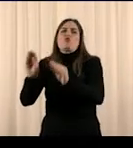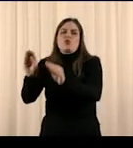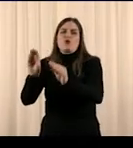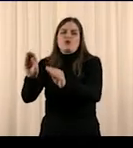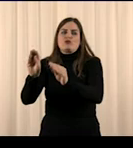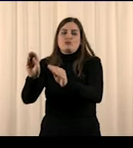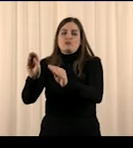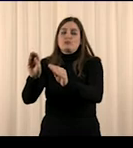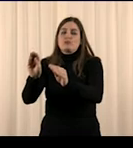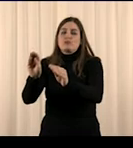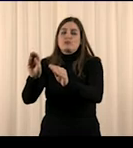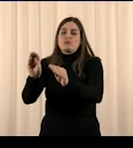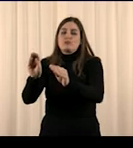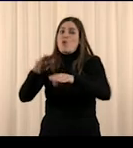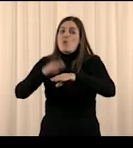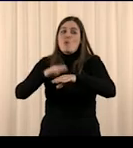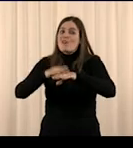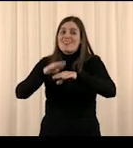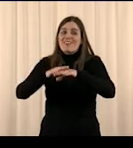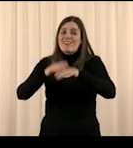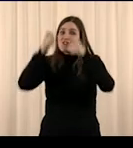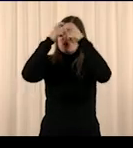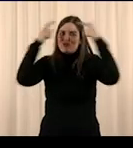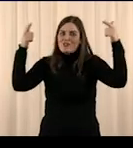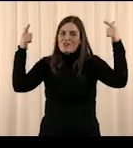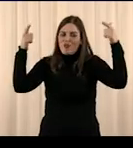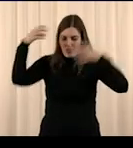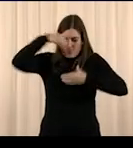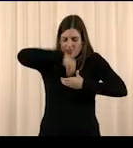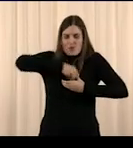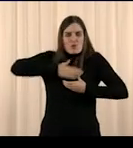ya que está en nuestro interior?